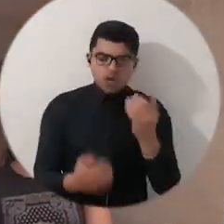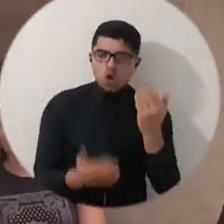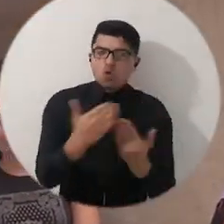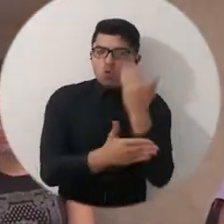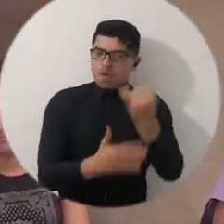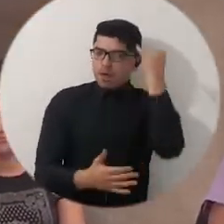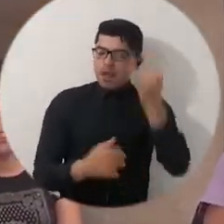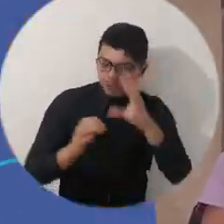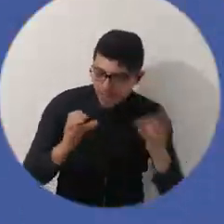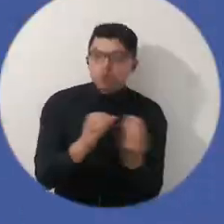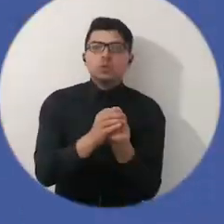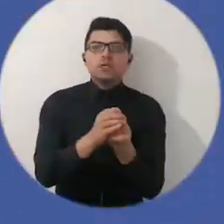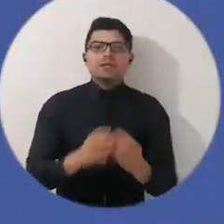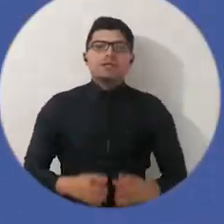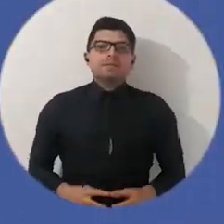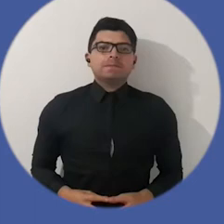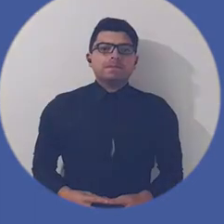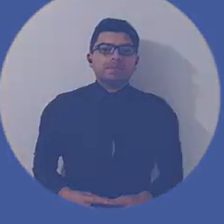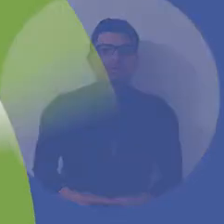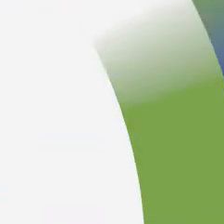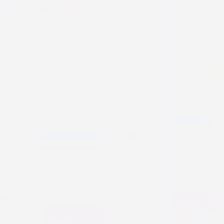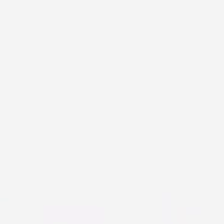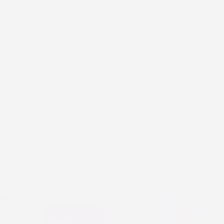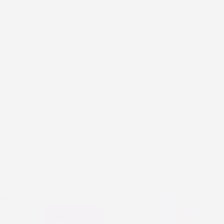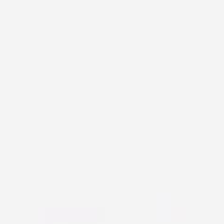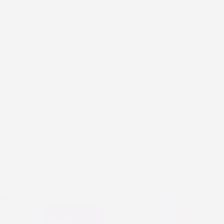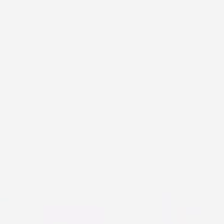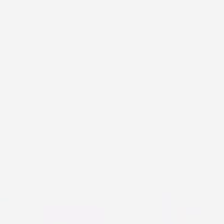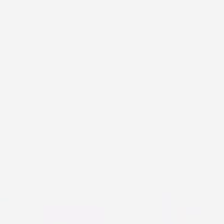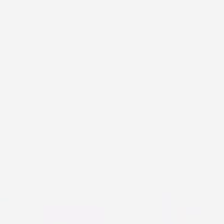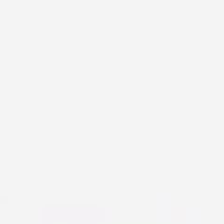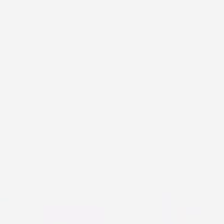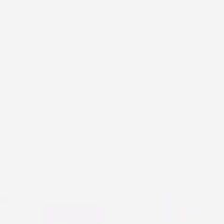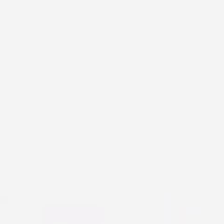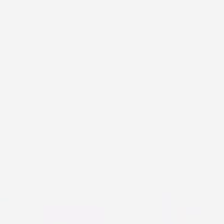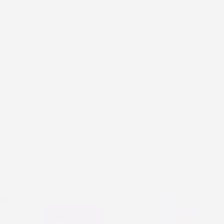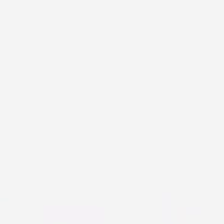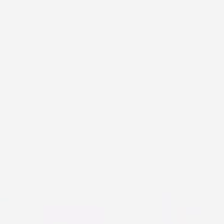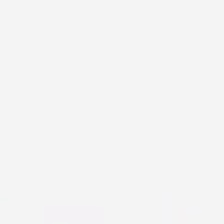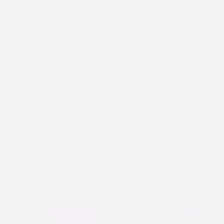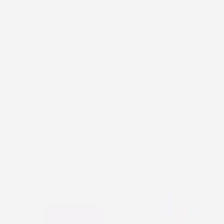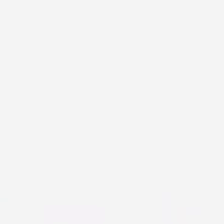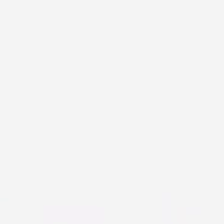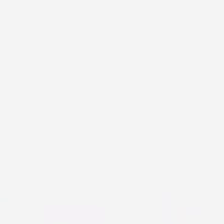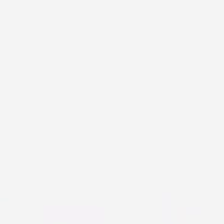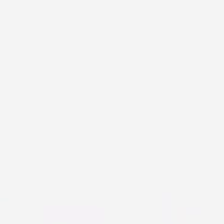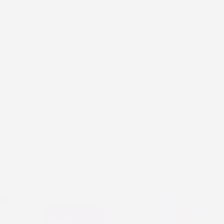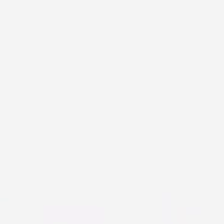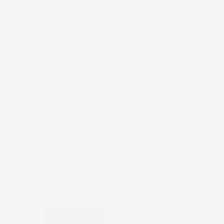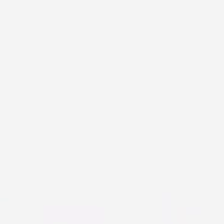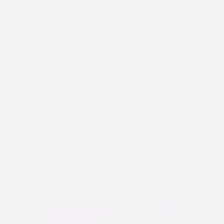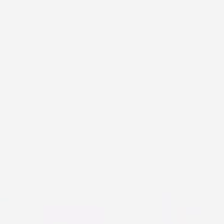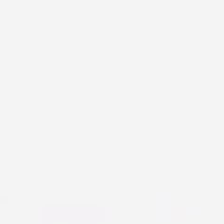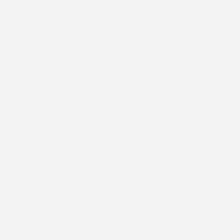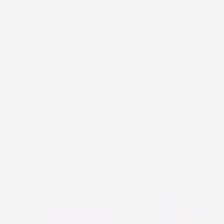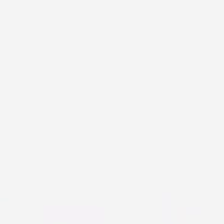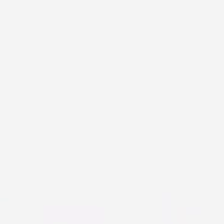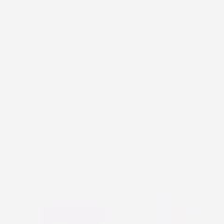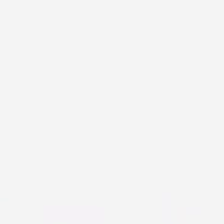calidad innovadora e incluyente. Universidad del Magdalena, aún más incluyente e innovadora.